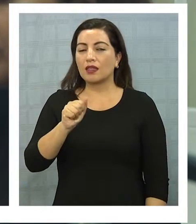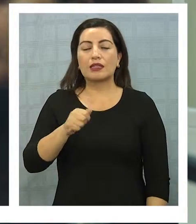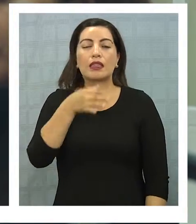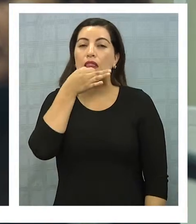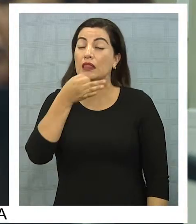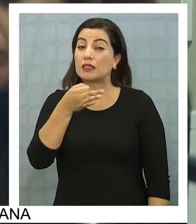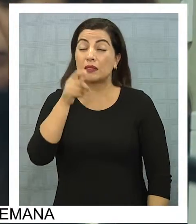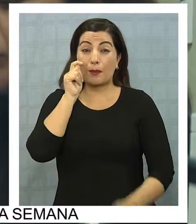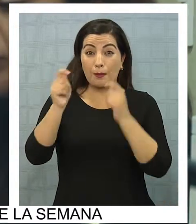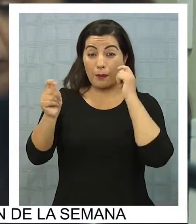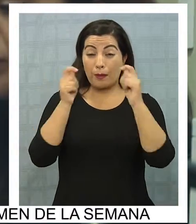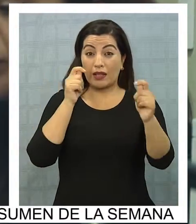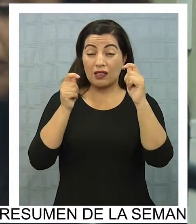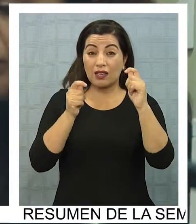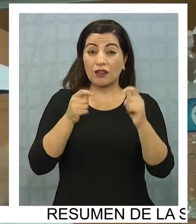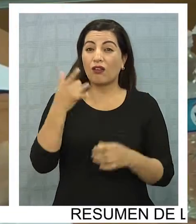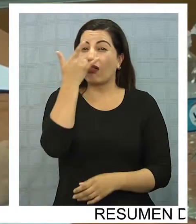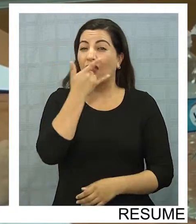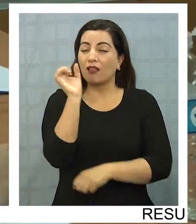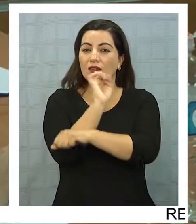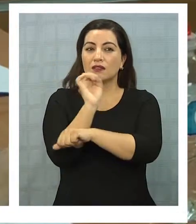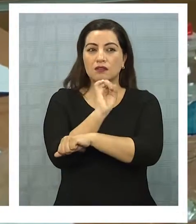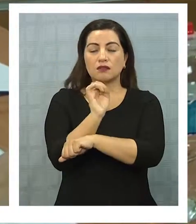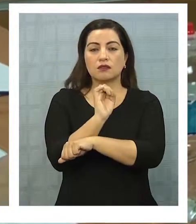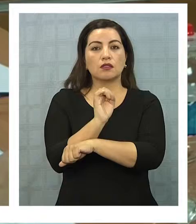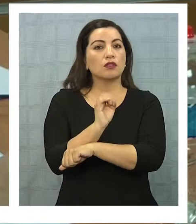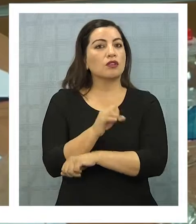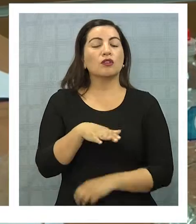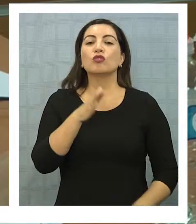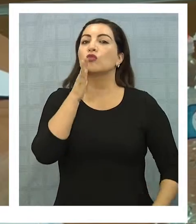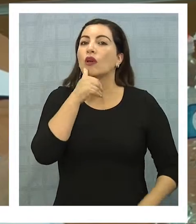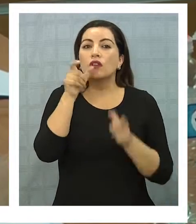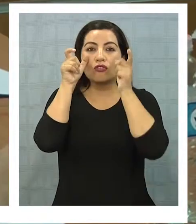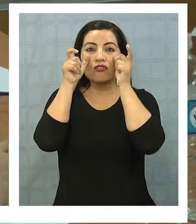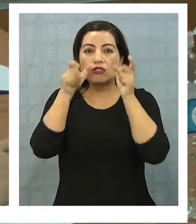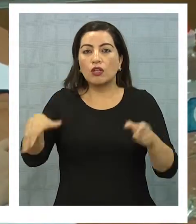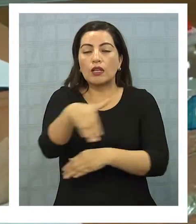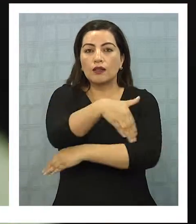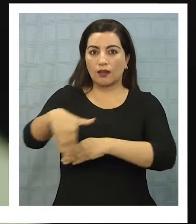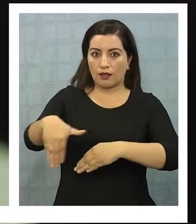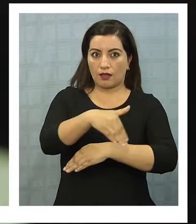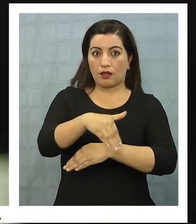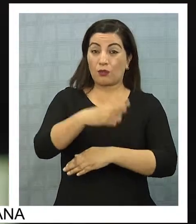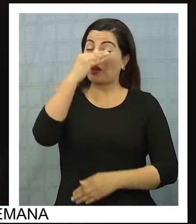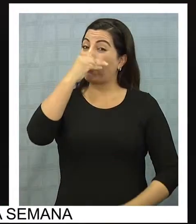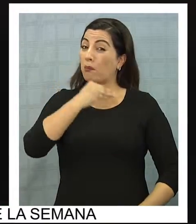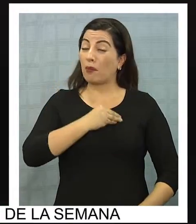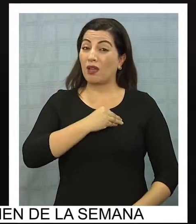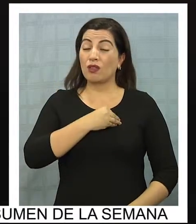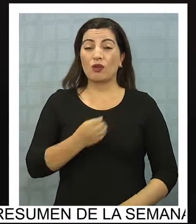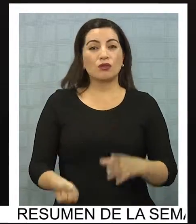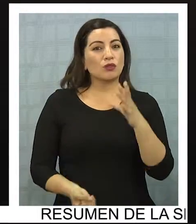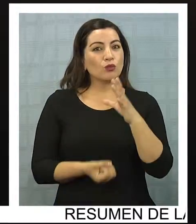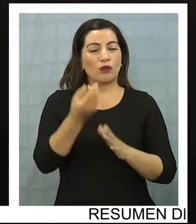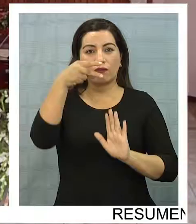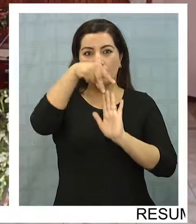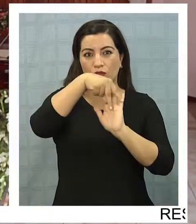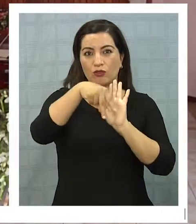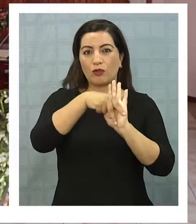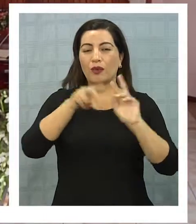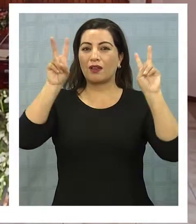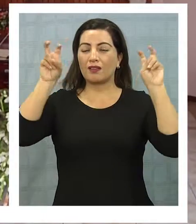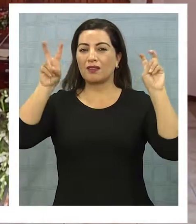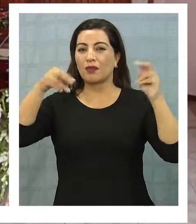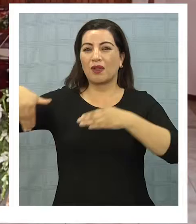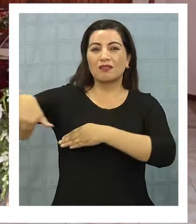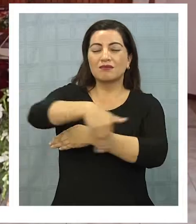peligros de esta práctica si no existe la debida fiscalización en las calles. Lamentablemente, una nueva normativa en materia de tránsito